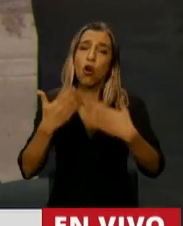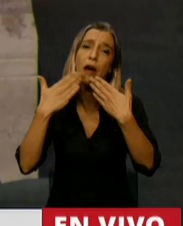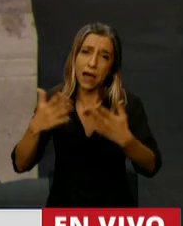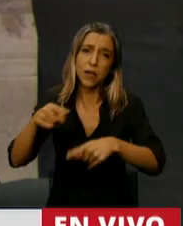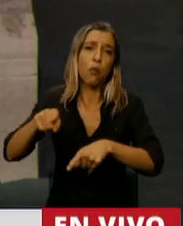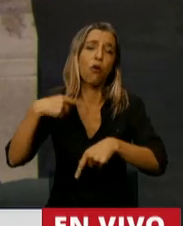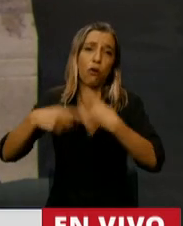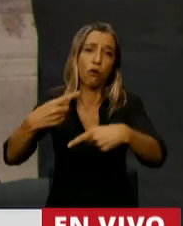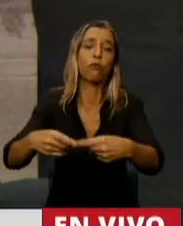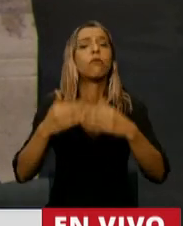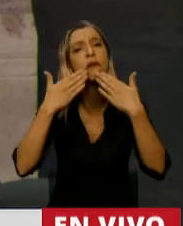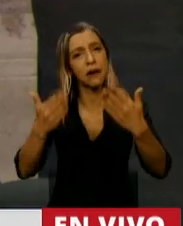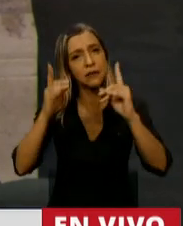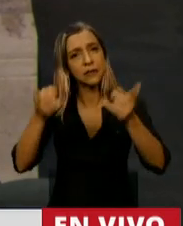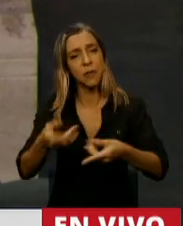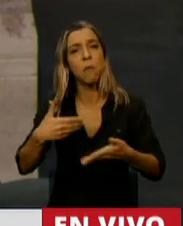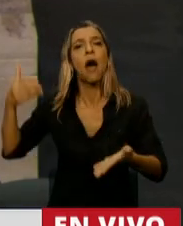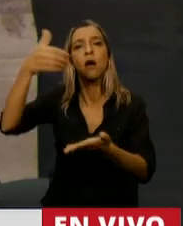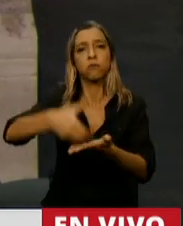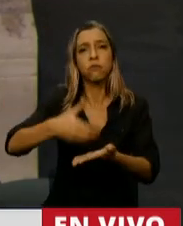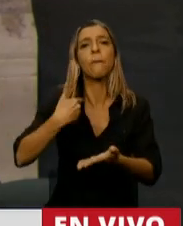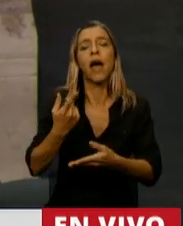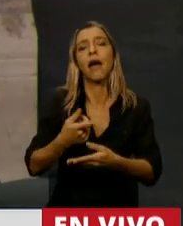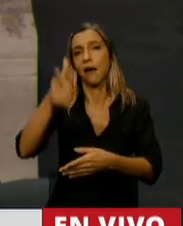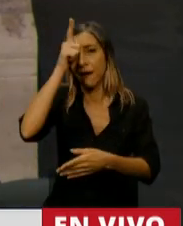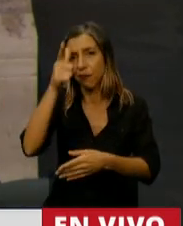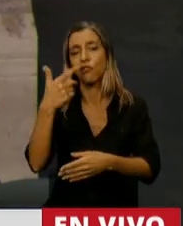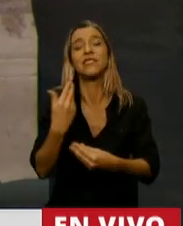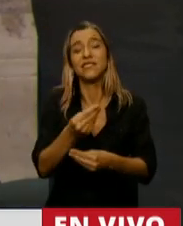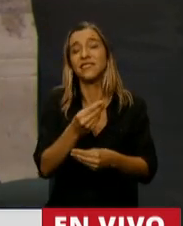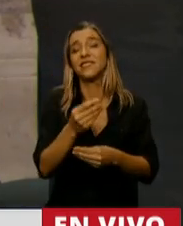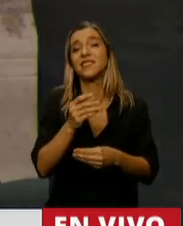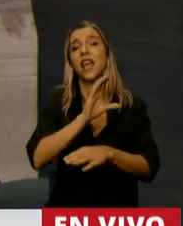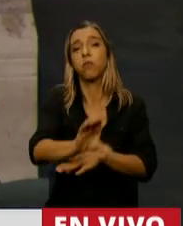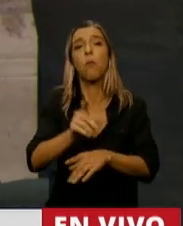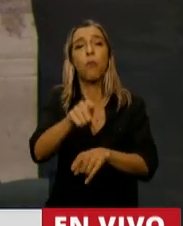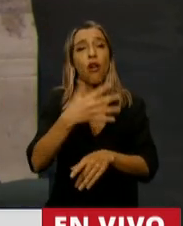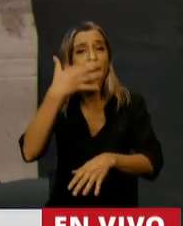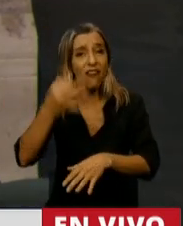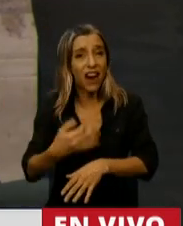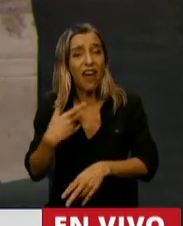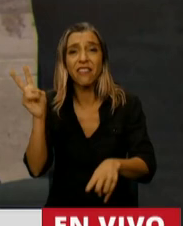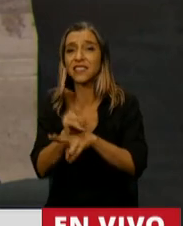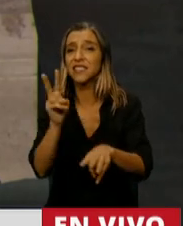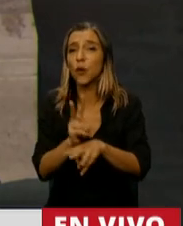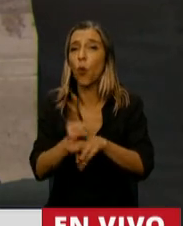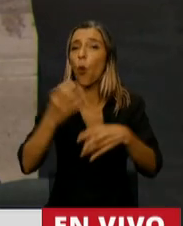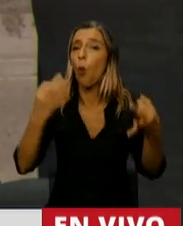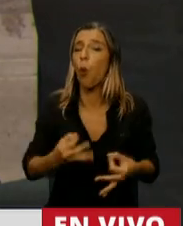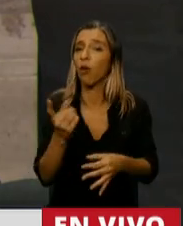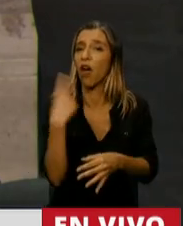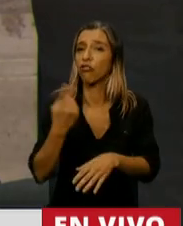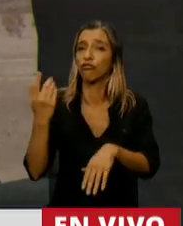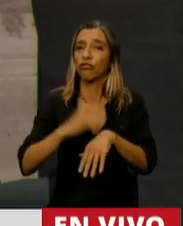agradecemos las partidas para la fuerza de seguridad, porque la seguridad y la inseguridad es un deber de todos.